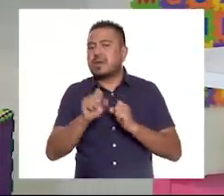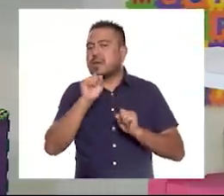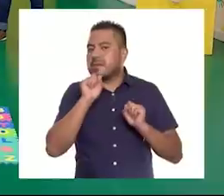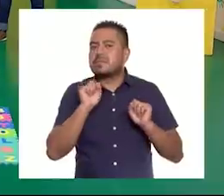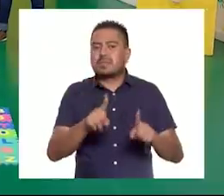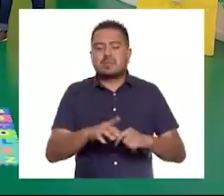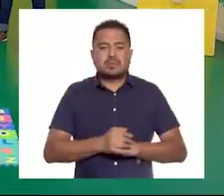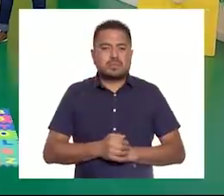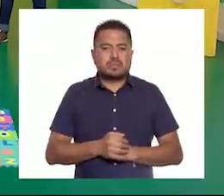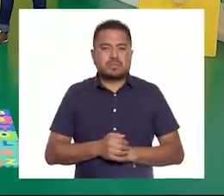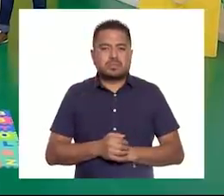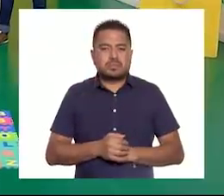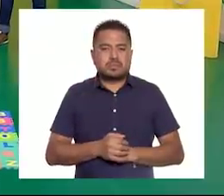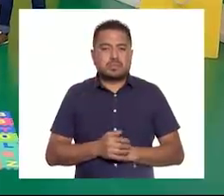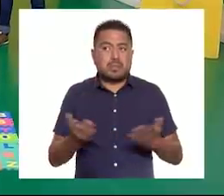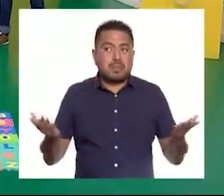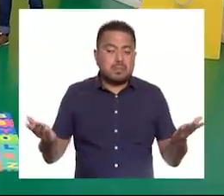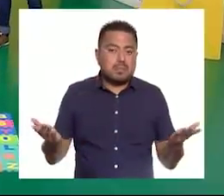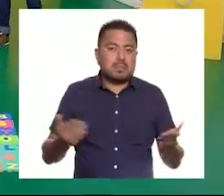Ajá. Ajá. Ah.